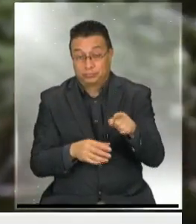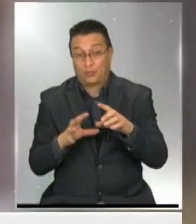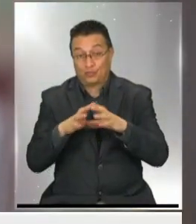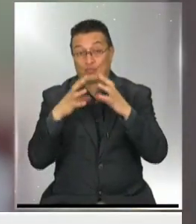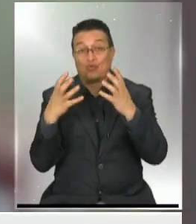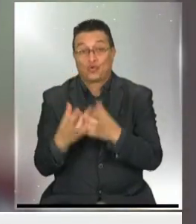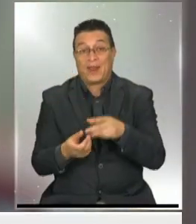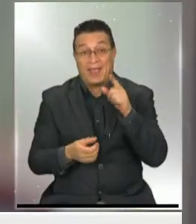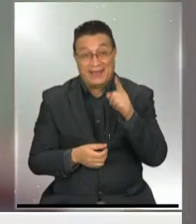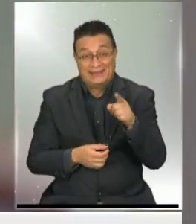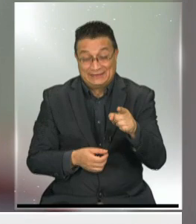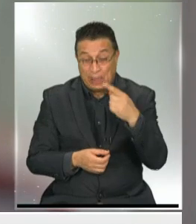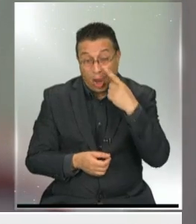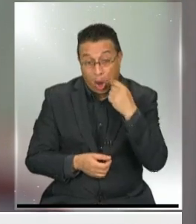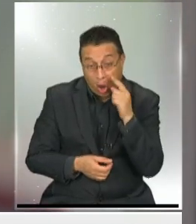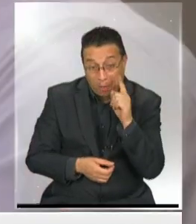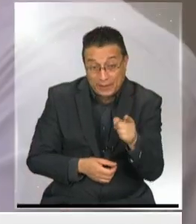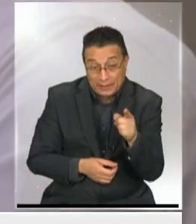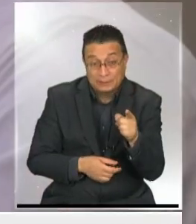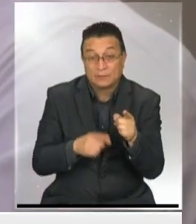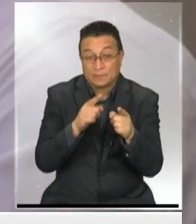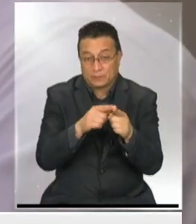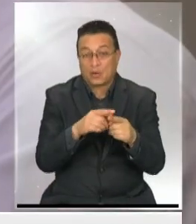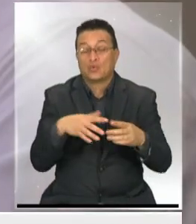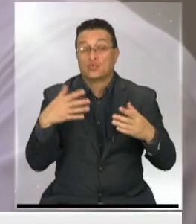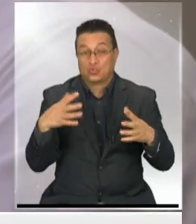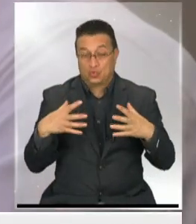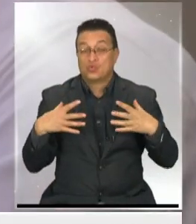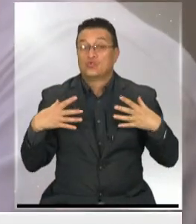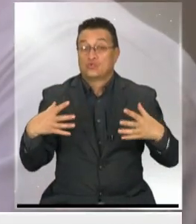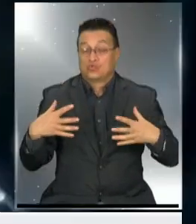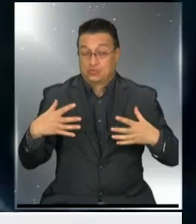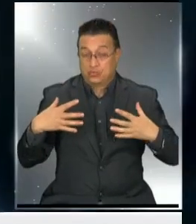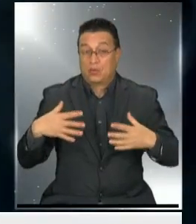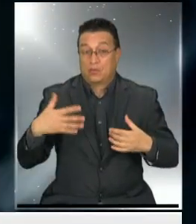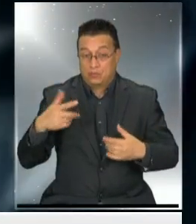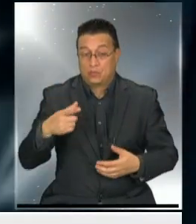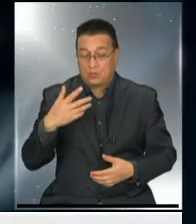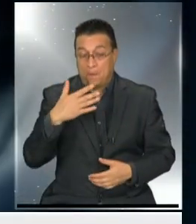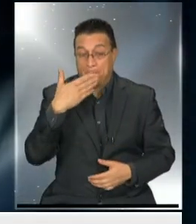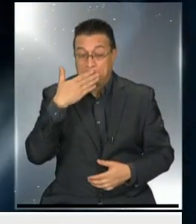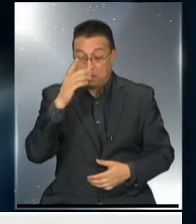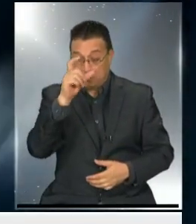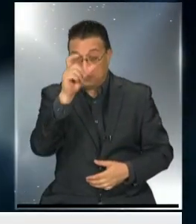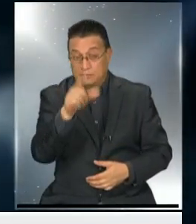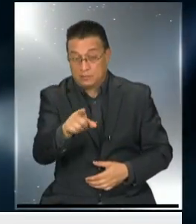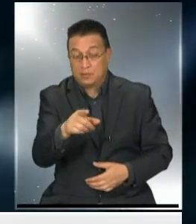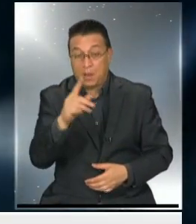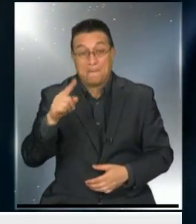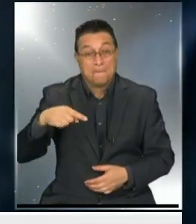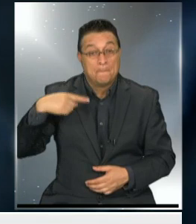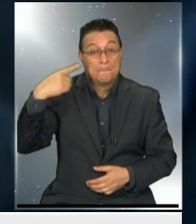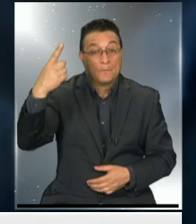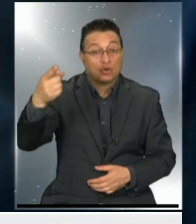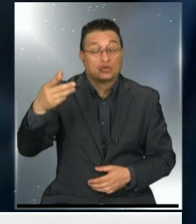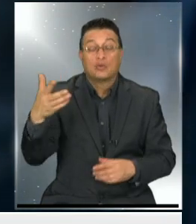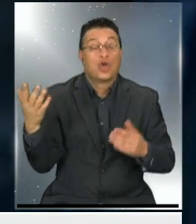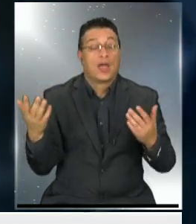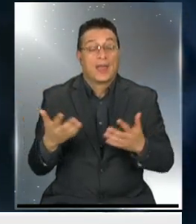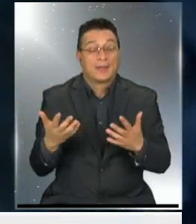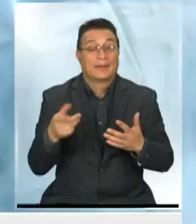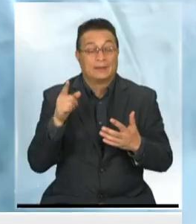planetario? Bueno, este hombre es uno de los platos fuertes y debo decir en lo personal que es un golazo de la próxima edición del